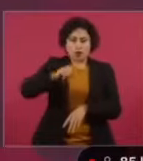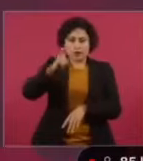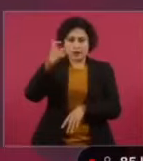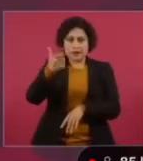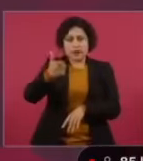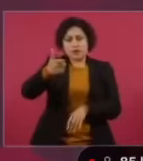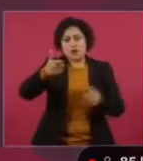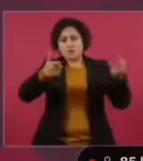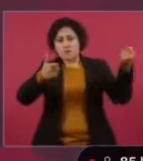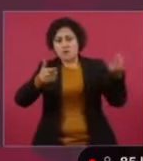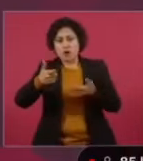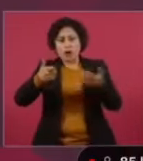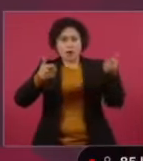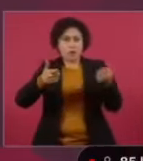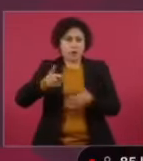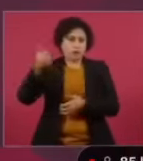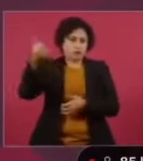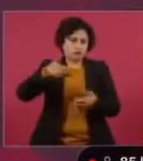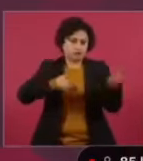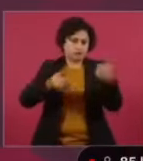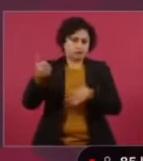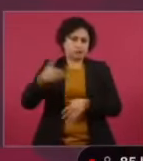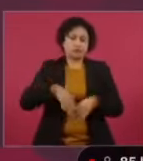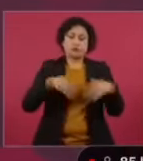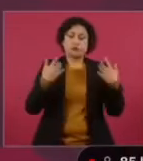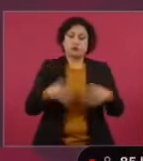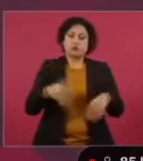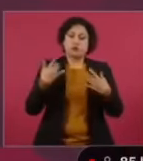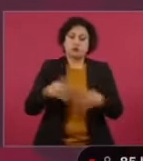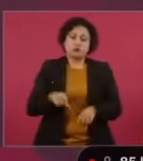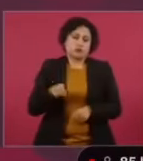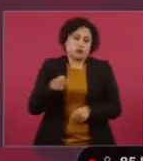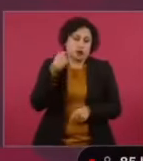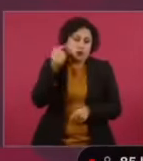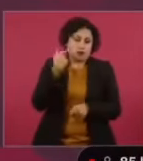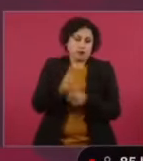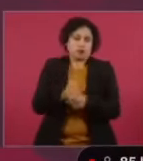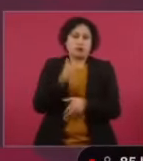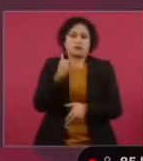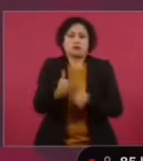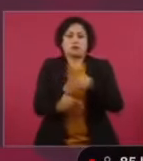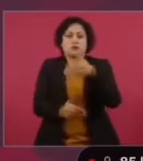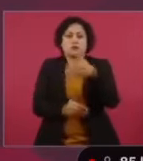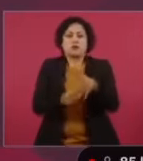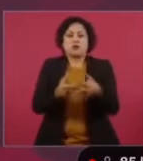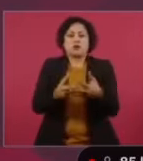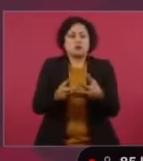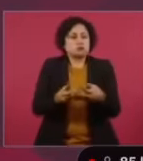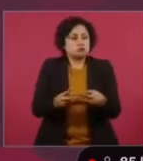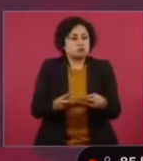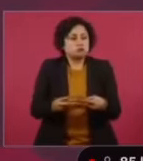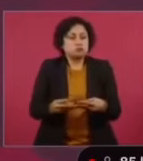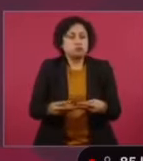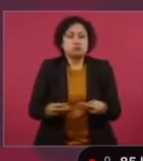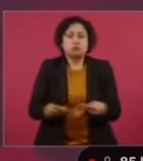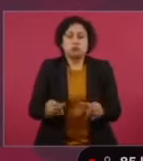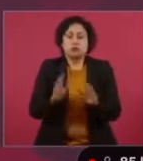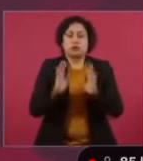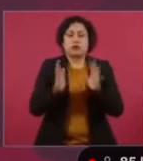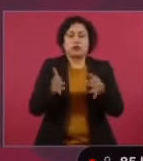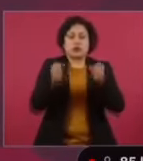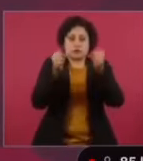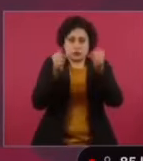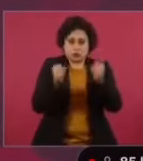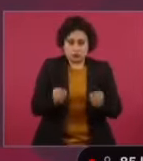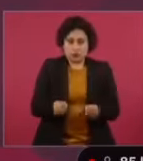y se va avanzando para garantizar la paz, la tranquilidad. Va bien,